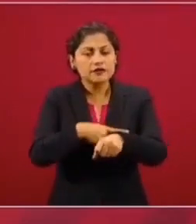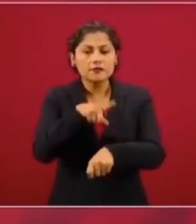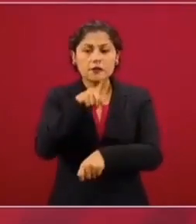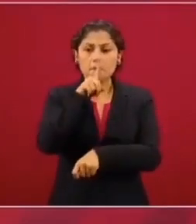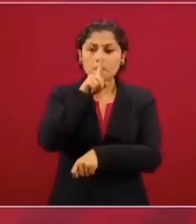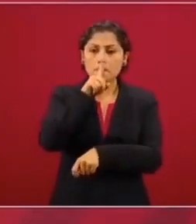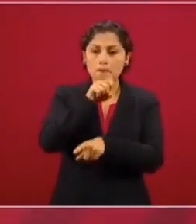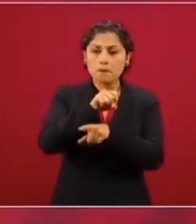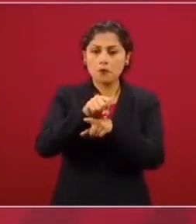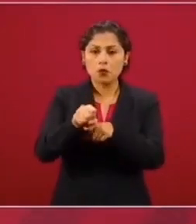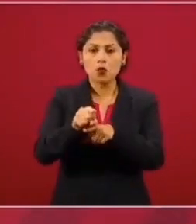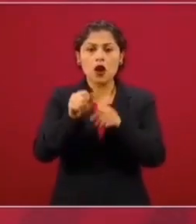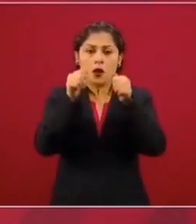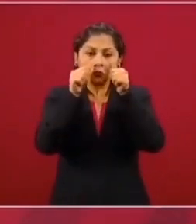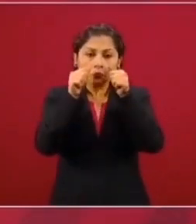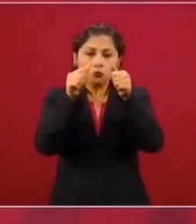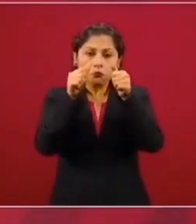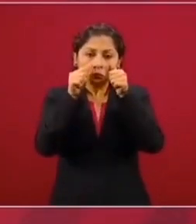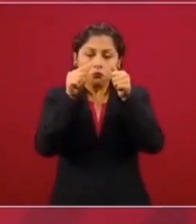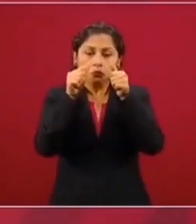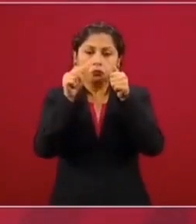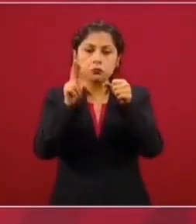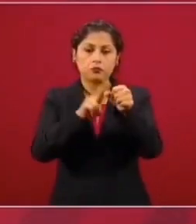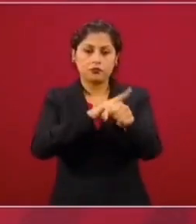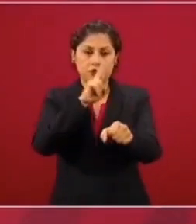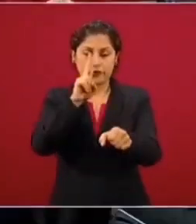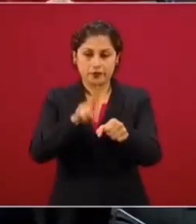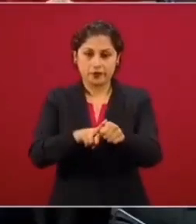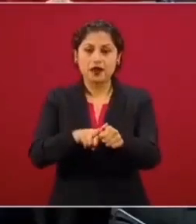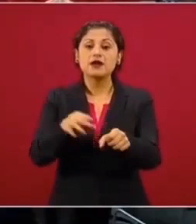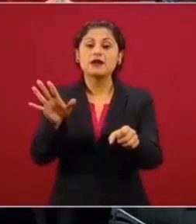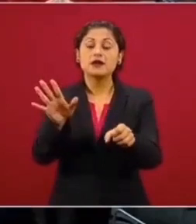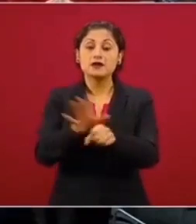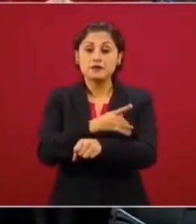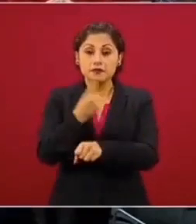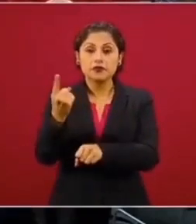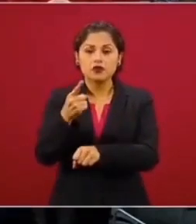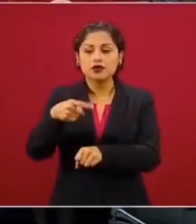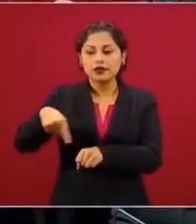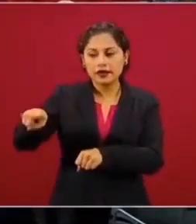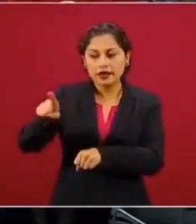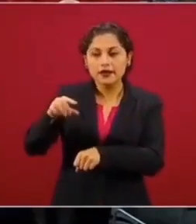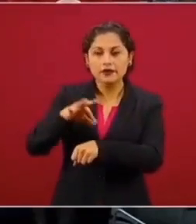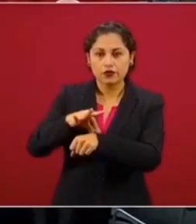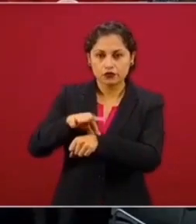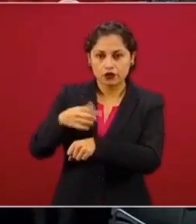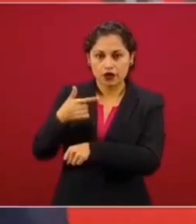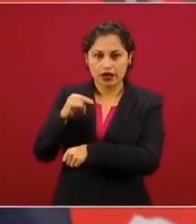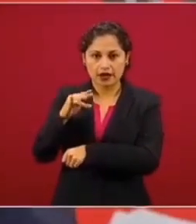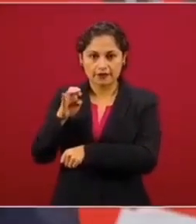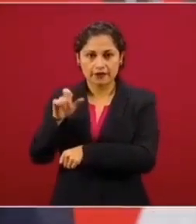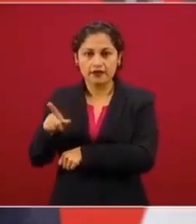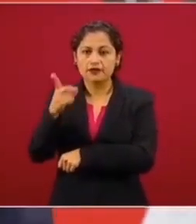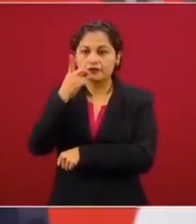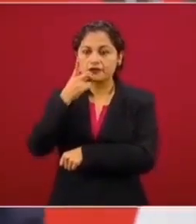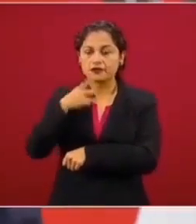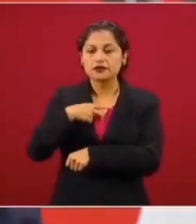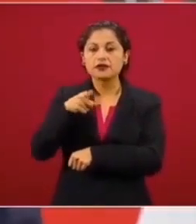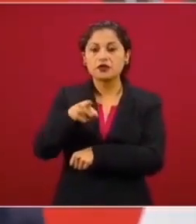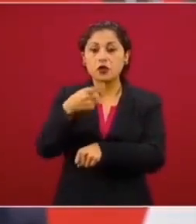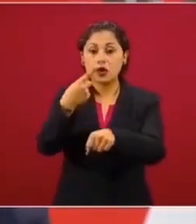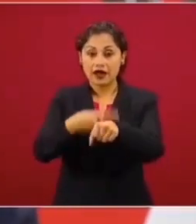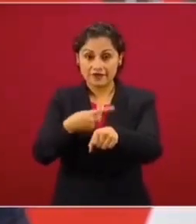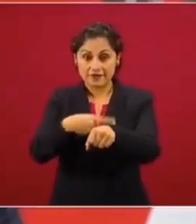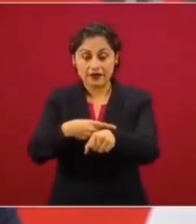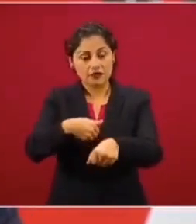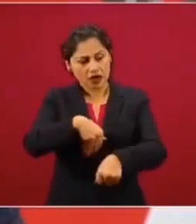justamente porque a partir de la valoración médica se pueda pensar que mandarlos a su casa podría significar